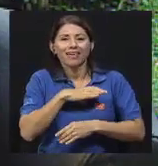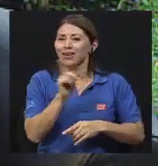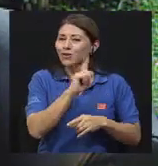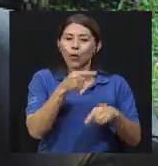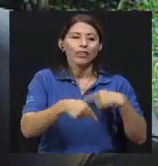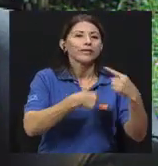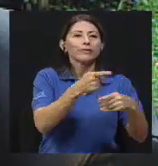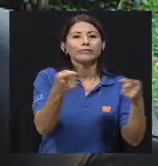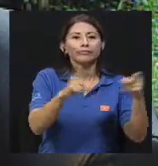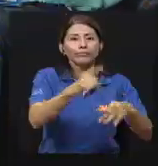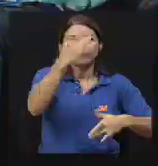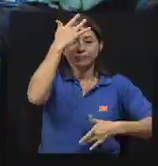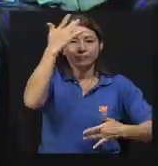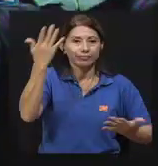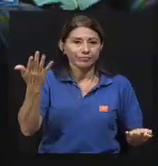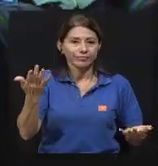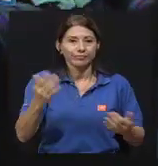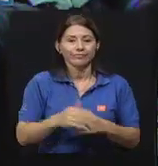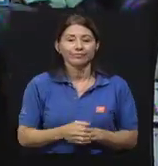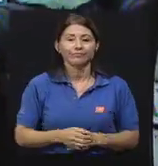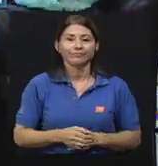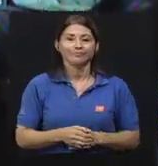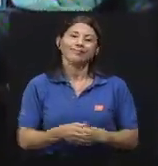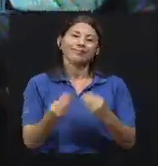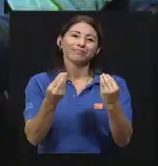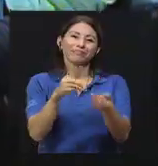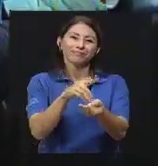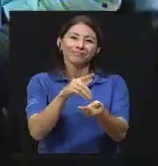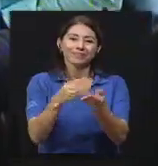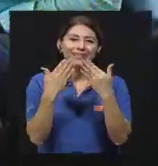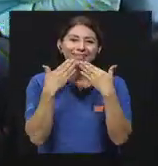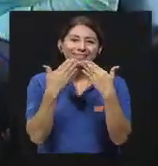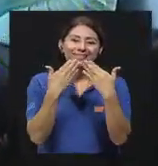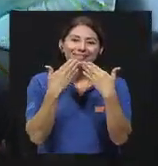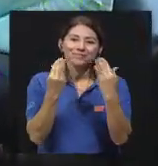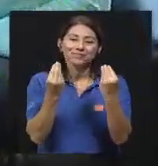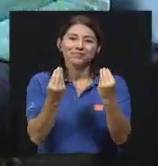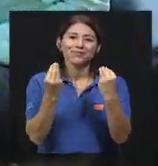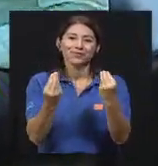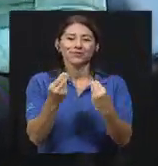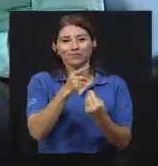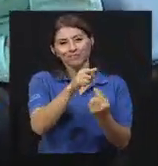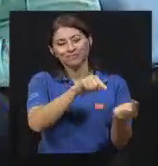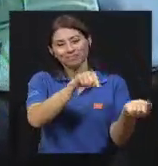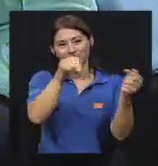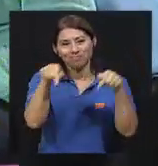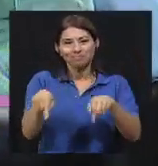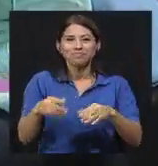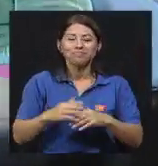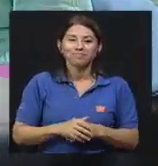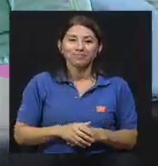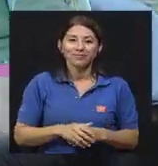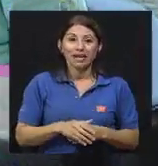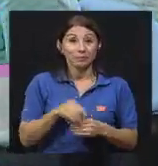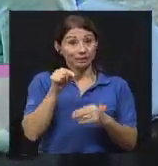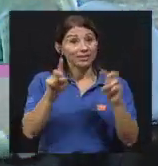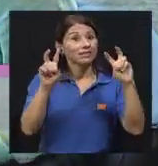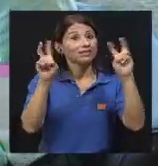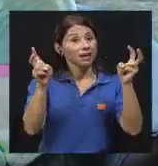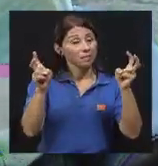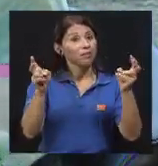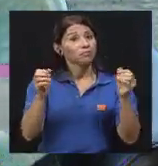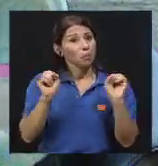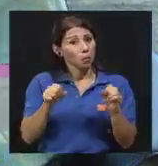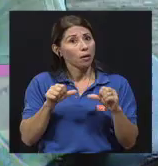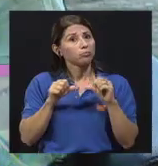una enfermedad. Claro. Sí, doctora, le agradecemos mucho su gentileza y el que haya aceptado nuestra invitación. definitivamente que este tema